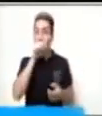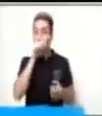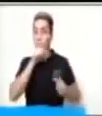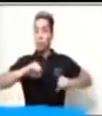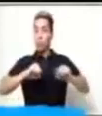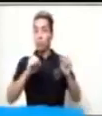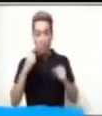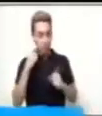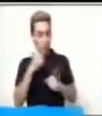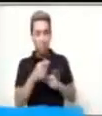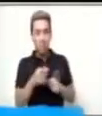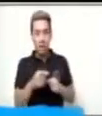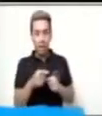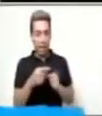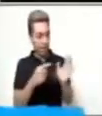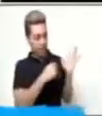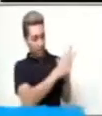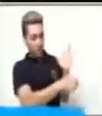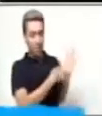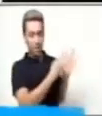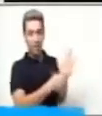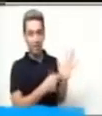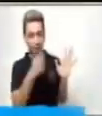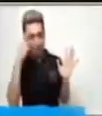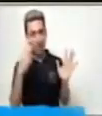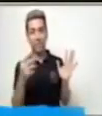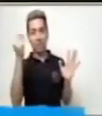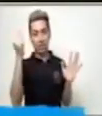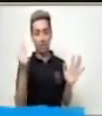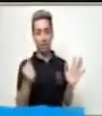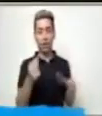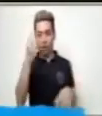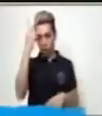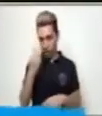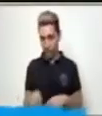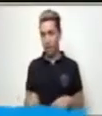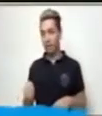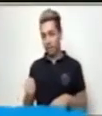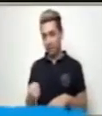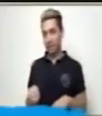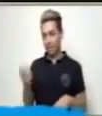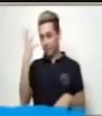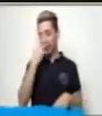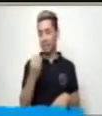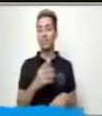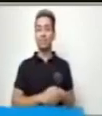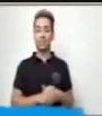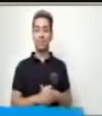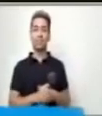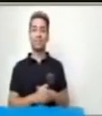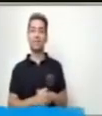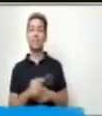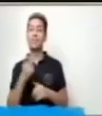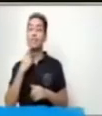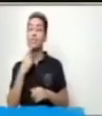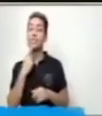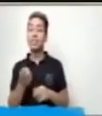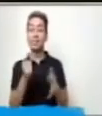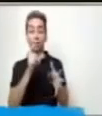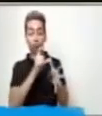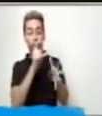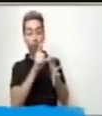cerca de la adivinanza. Lo repito. Me parece muy interesante porque menciona las